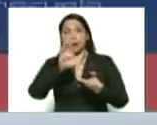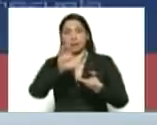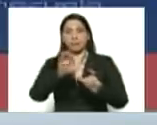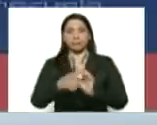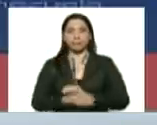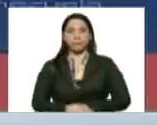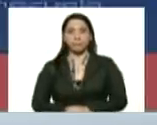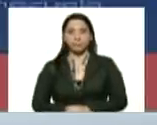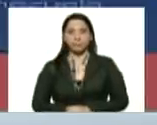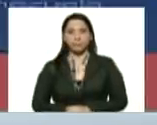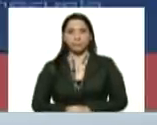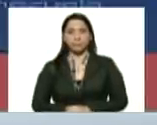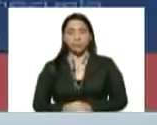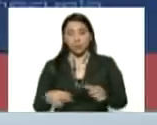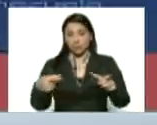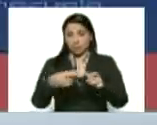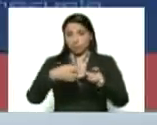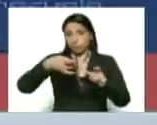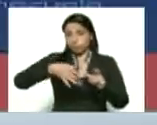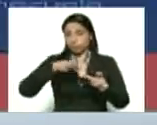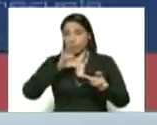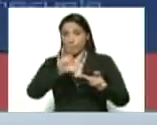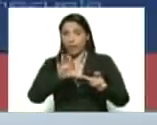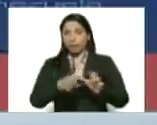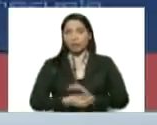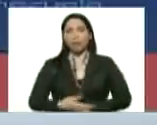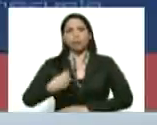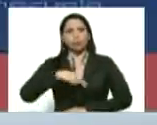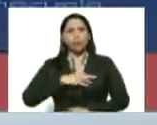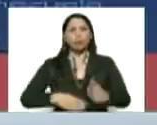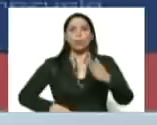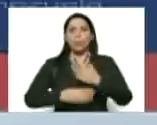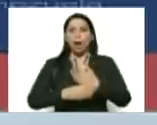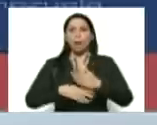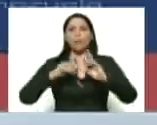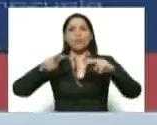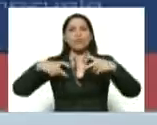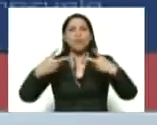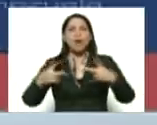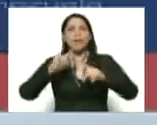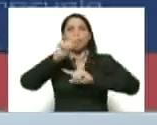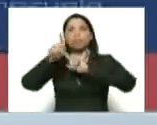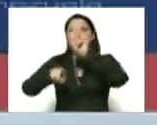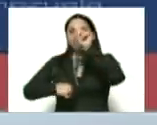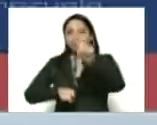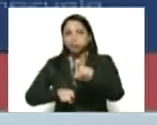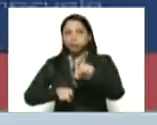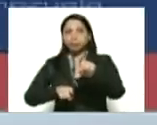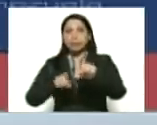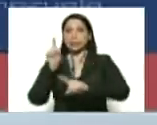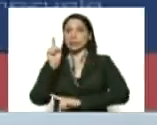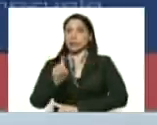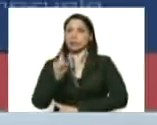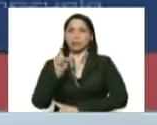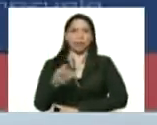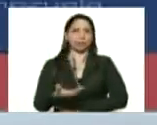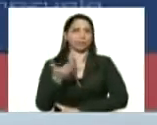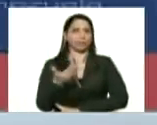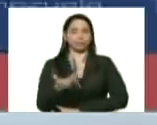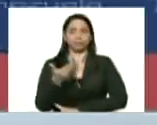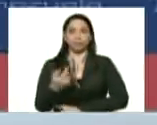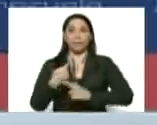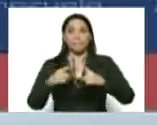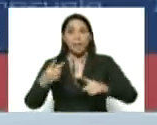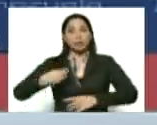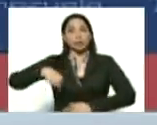sistema de carnet de la Patria, vamos a hacer una nueva encuesta, una nueva encuesta necesaria para